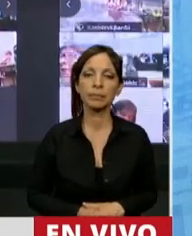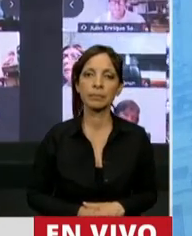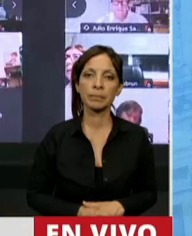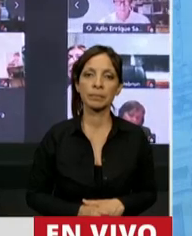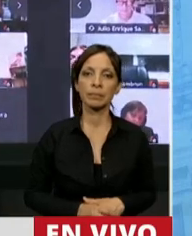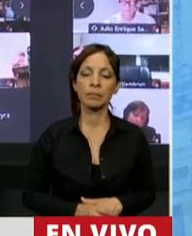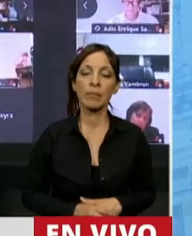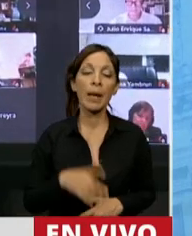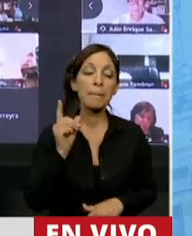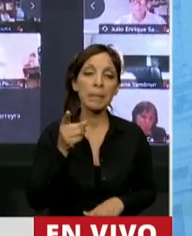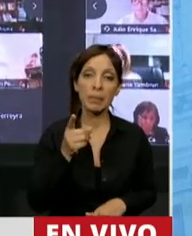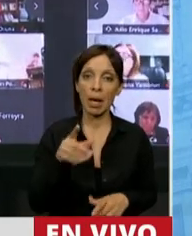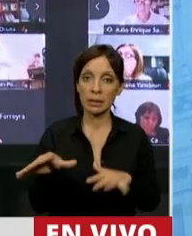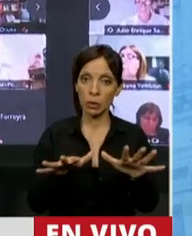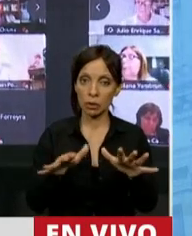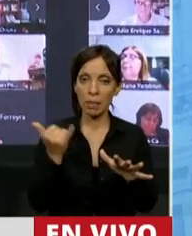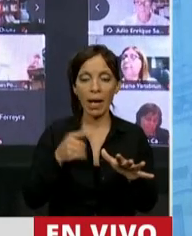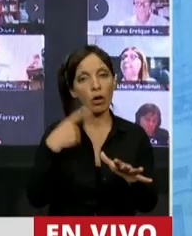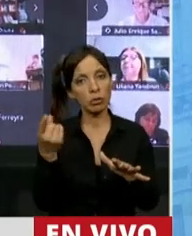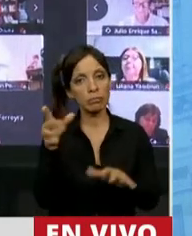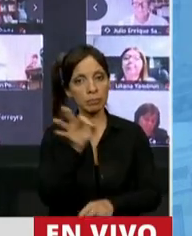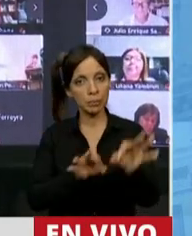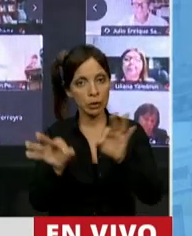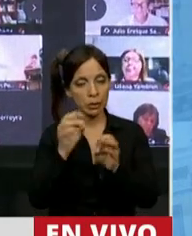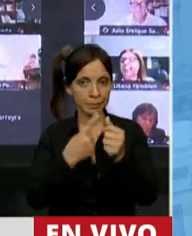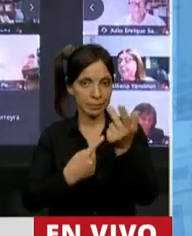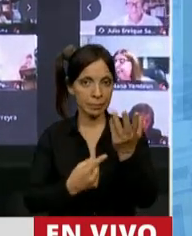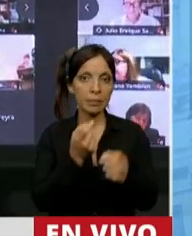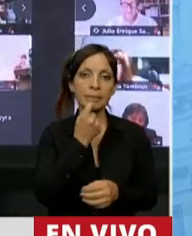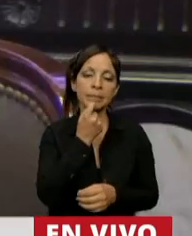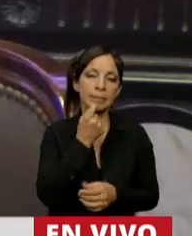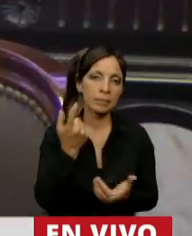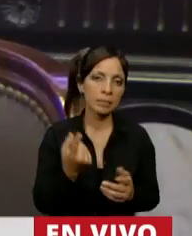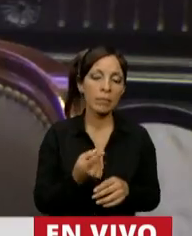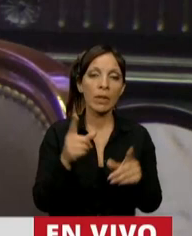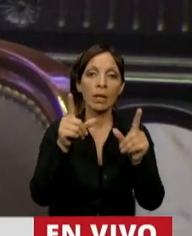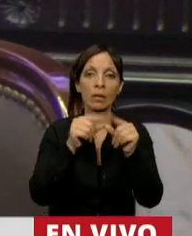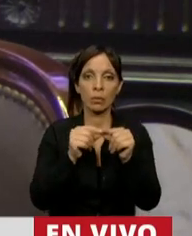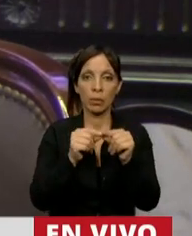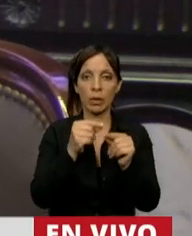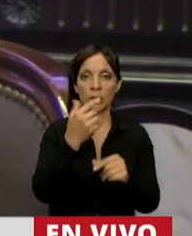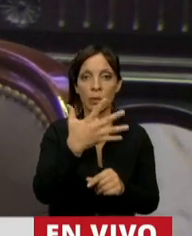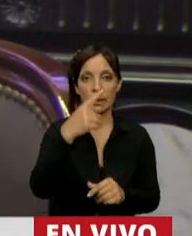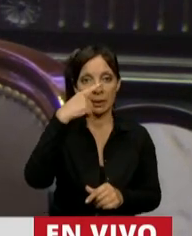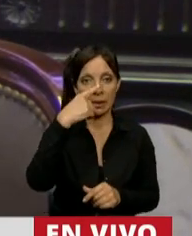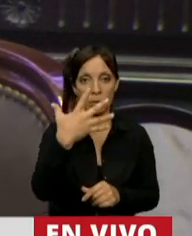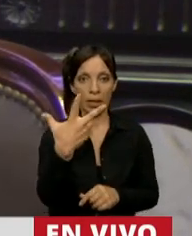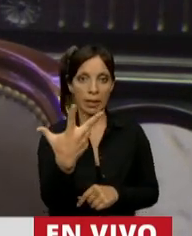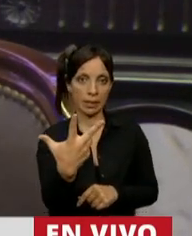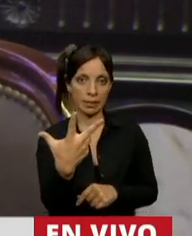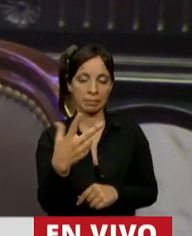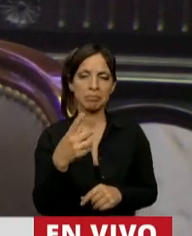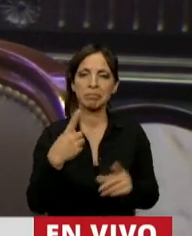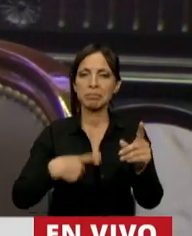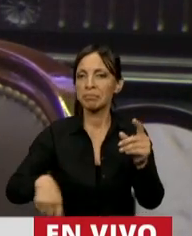En el mismo sentido, hay otros proyectos. Por ejemplo, el proyecto 5753, que